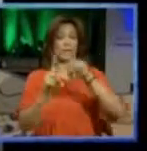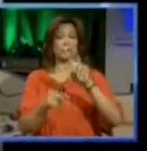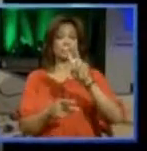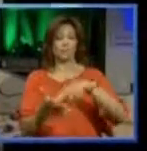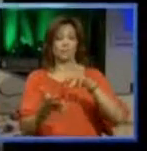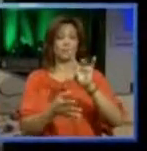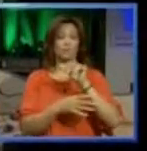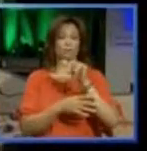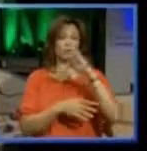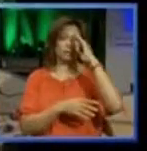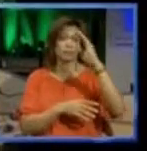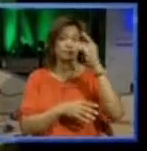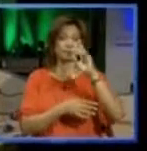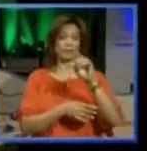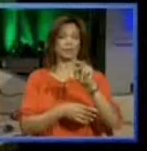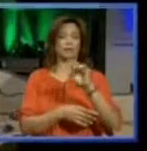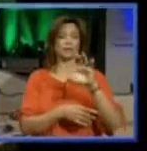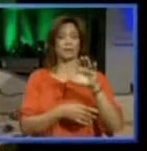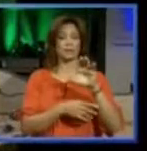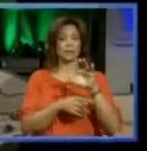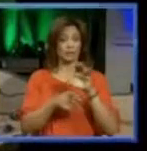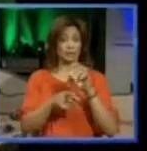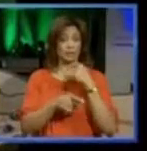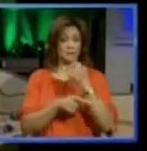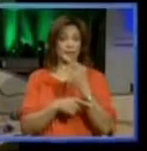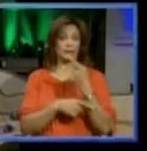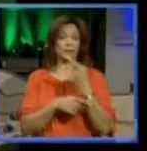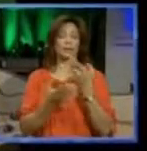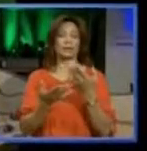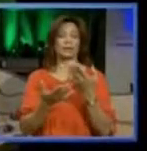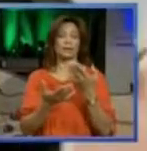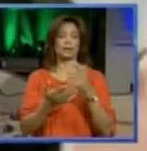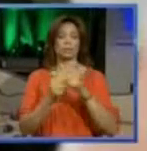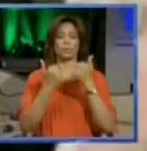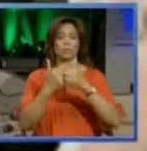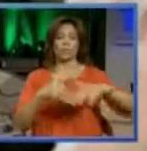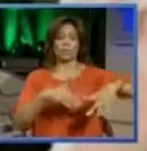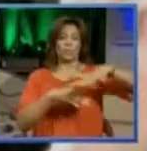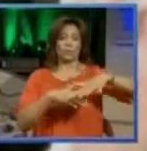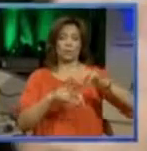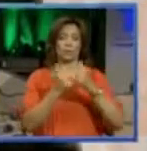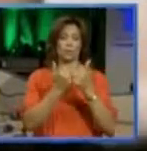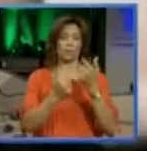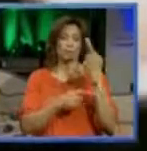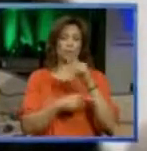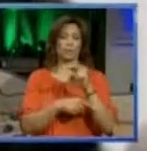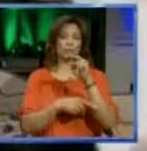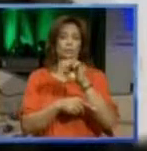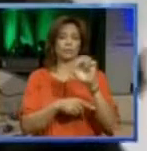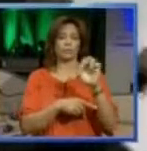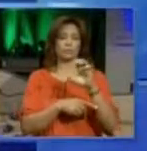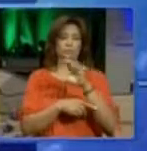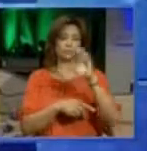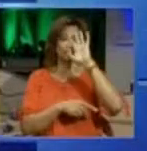2008, ella era capitana de la Dirección Nacional del Control de Drogas, que dirigía una área del noreste de